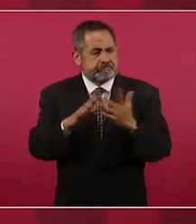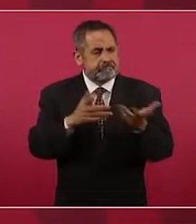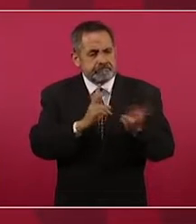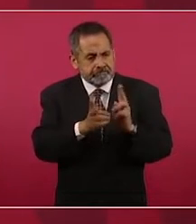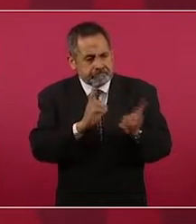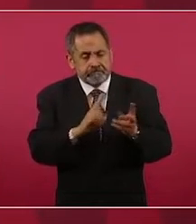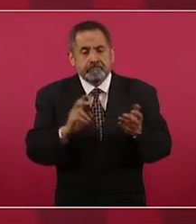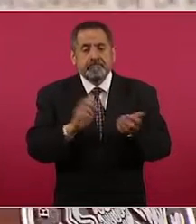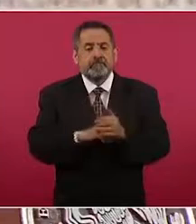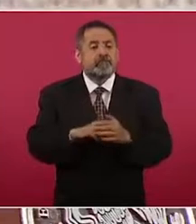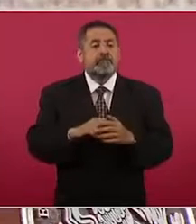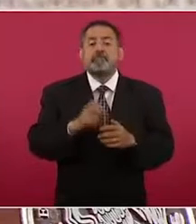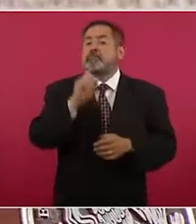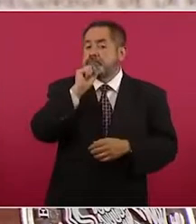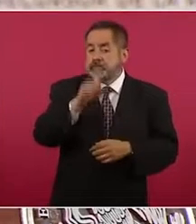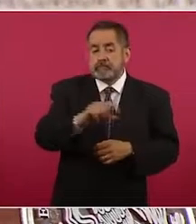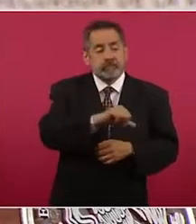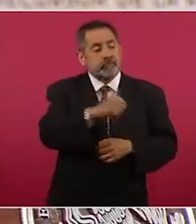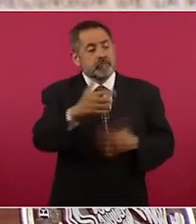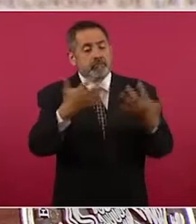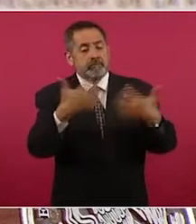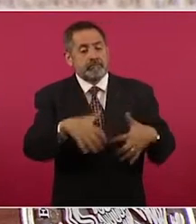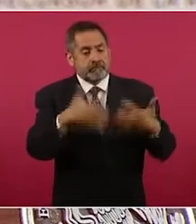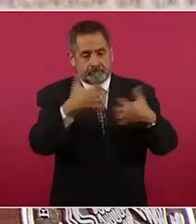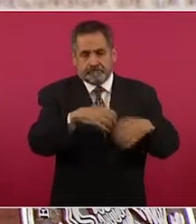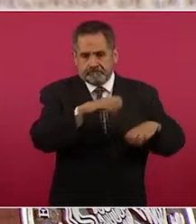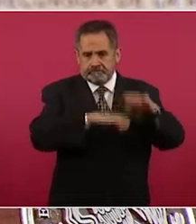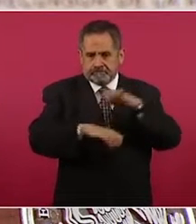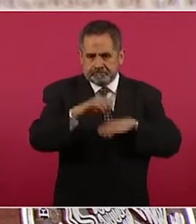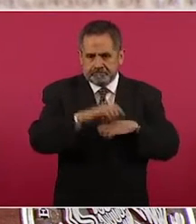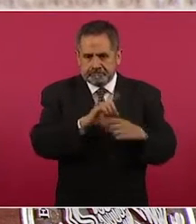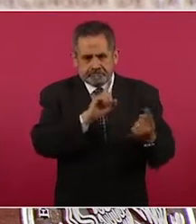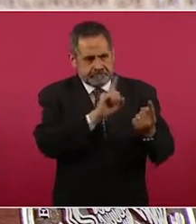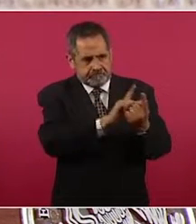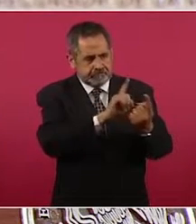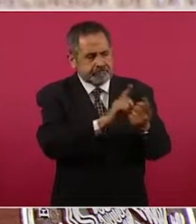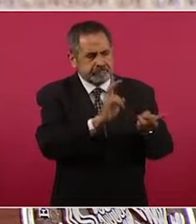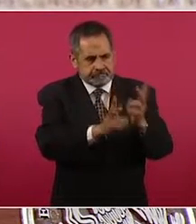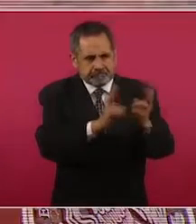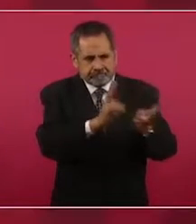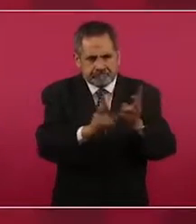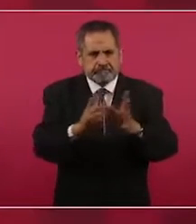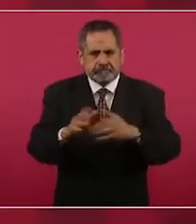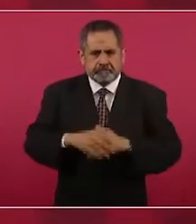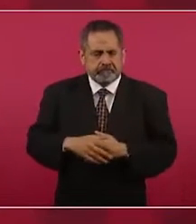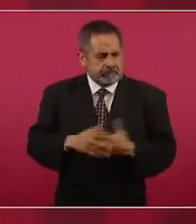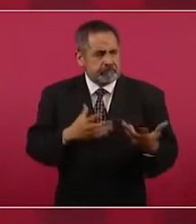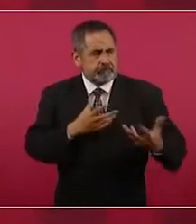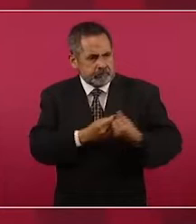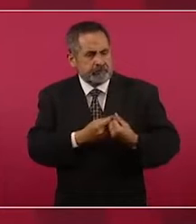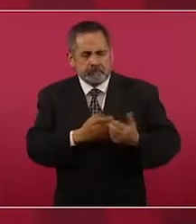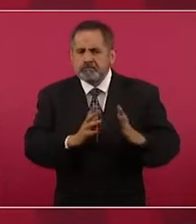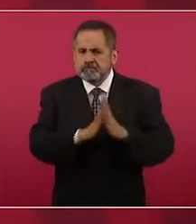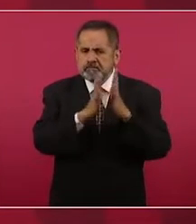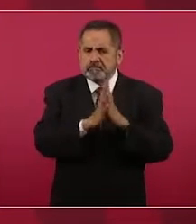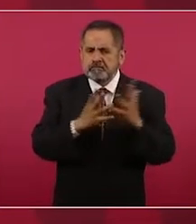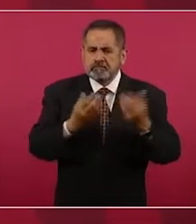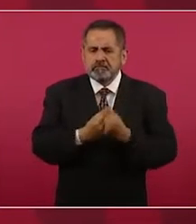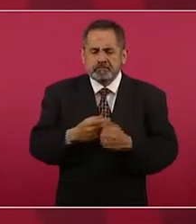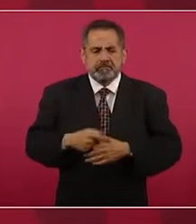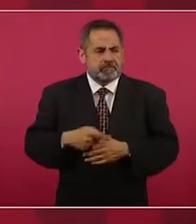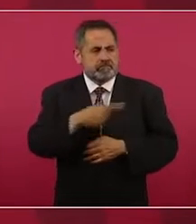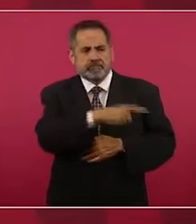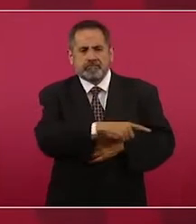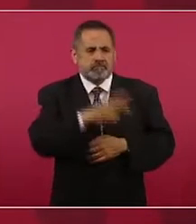hablado con empresarios. Y hay colaboración del sector